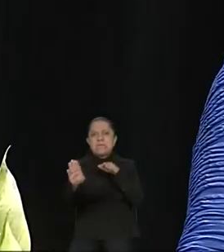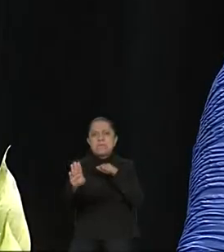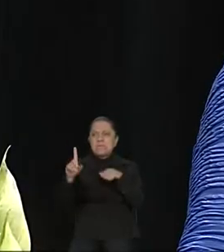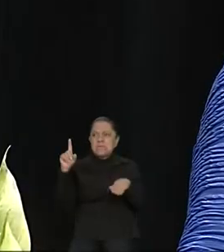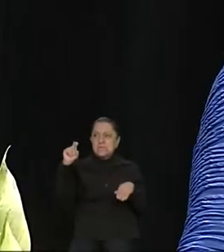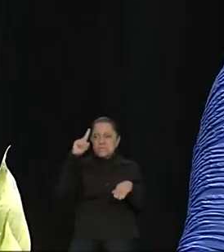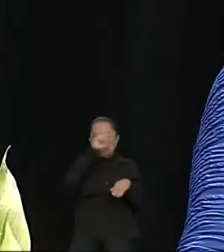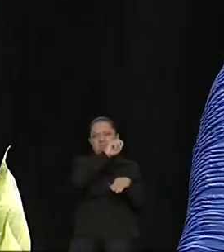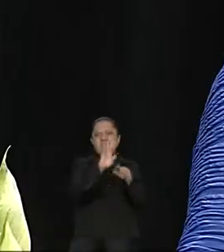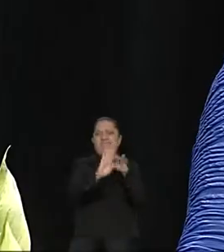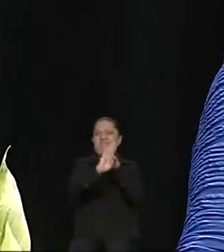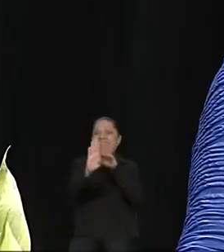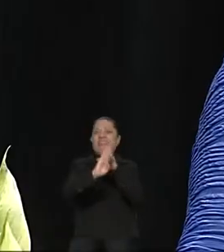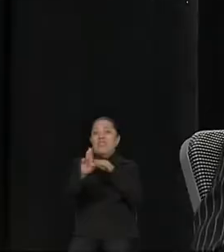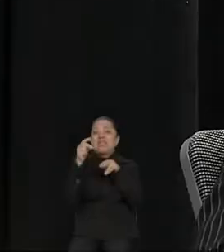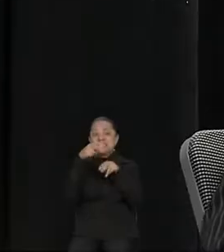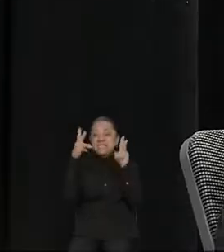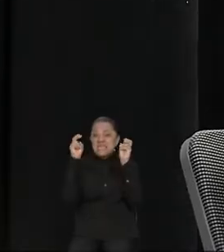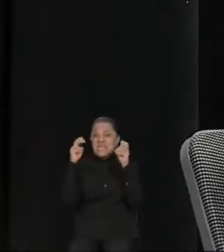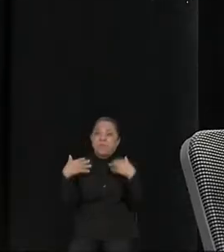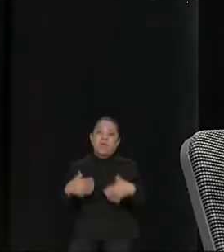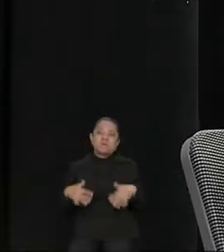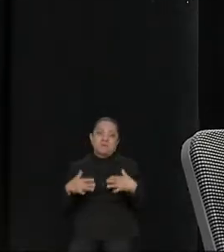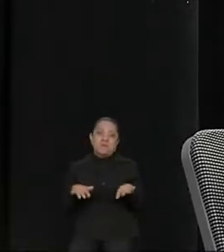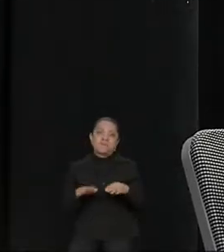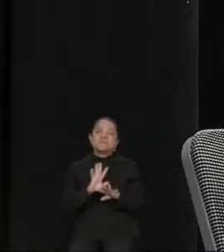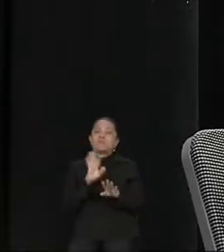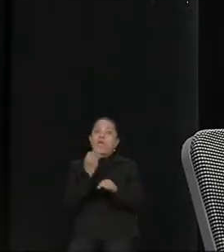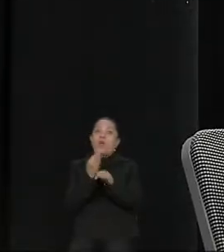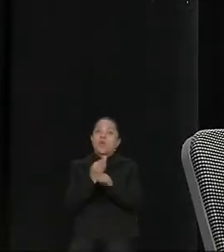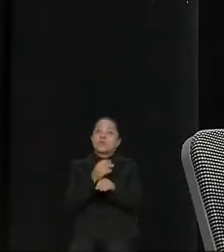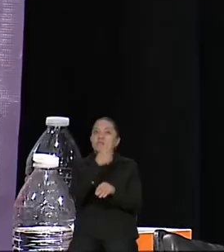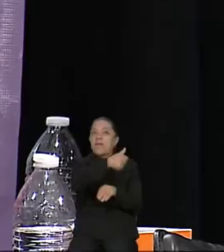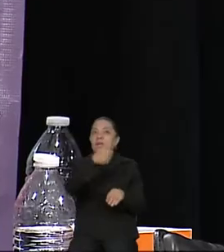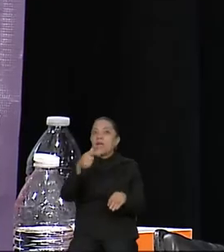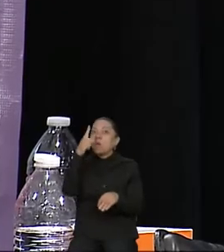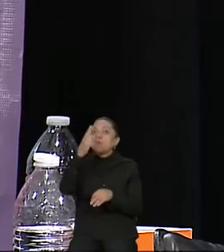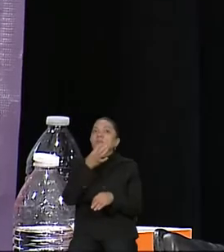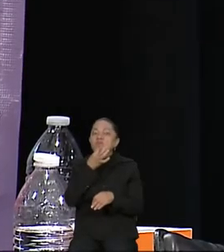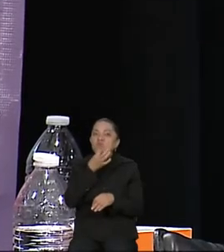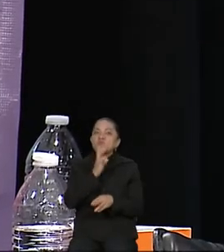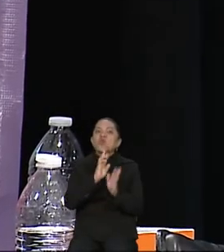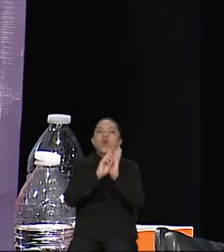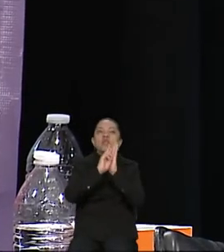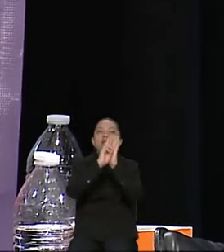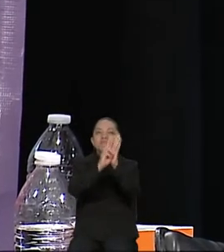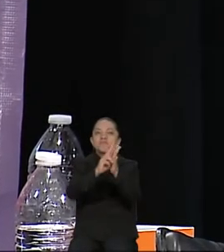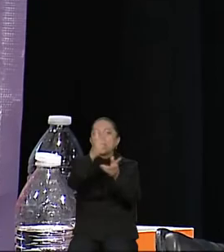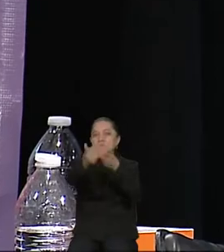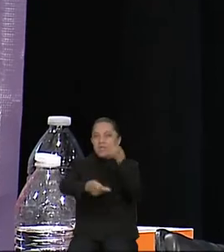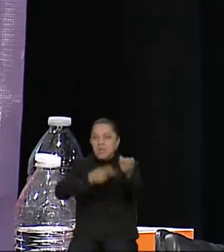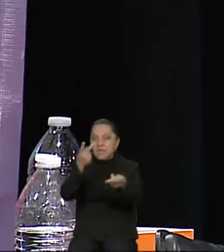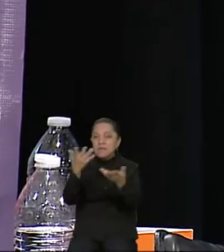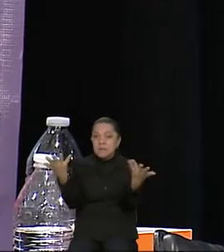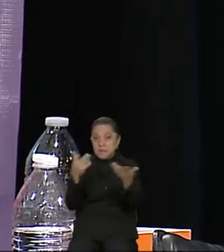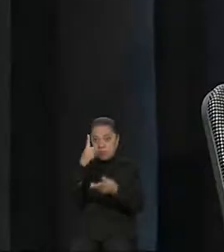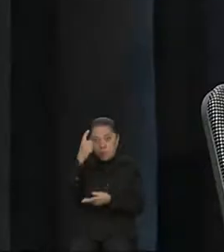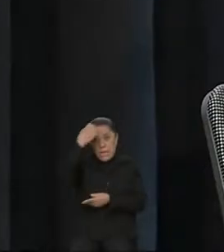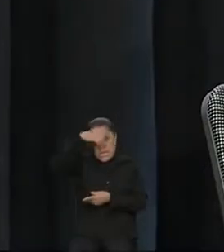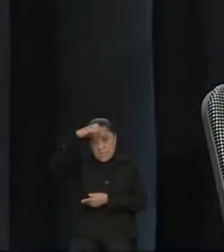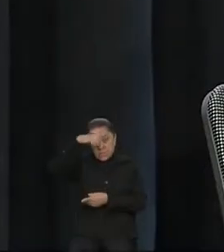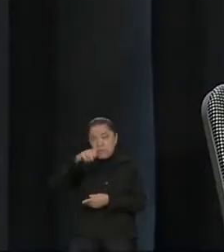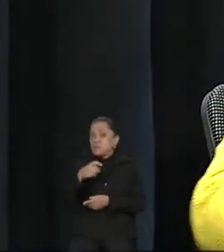tendrán un minuto para responder a los cuestionamientos realizados por un experto. Será sólo una pregunta general